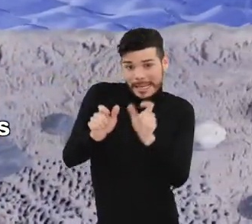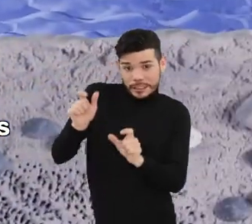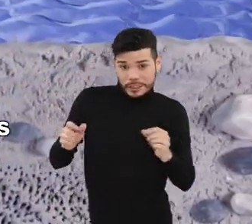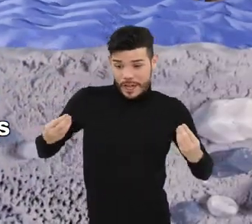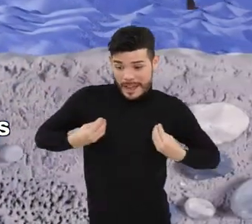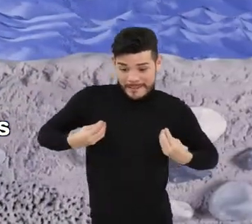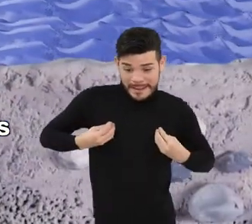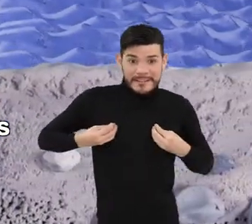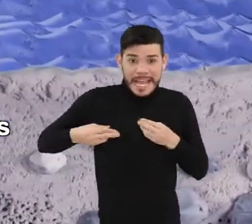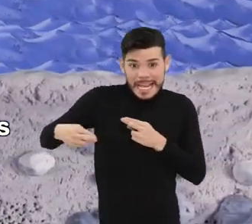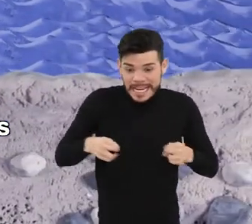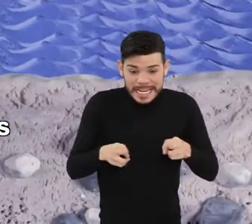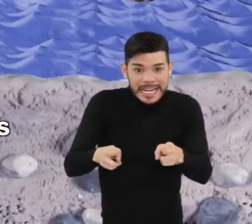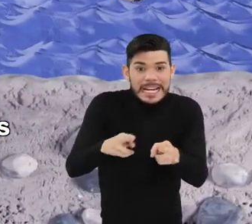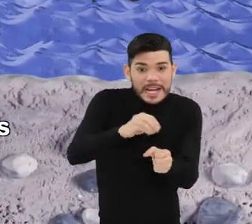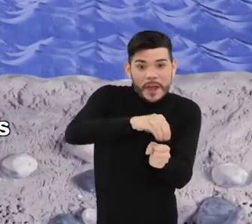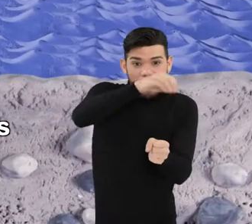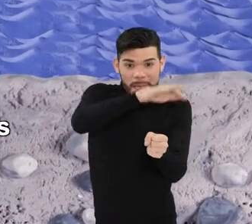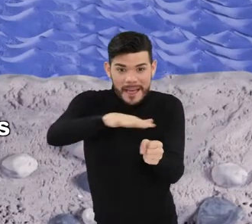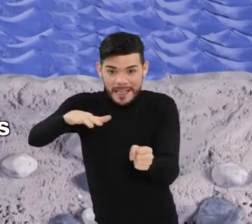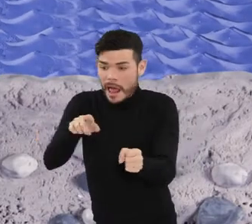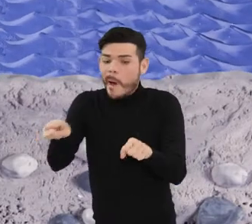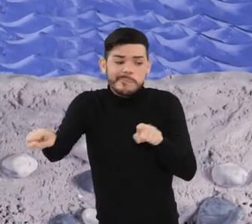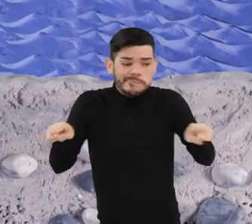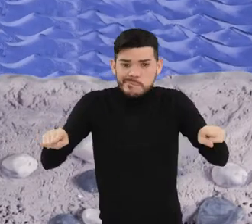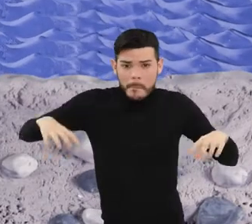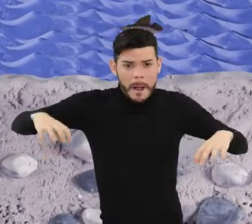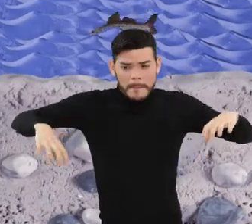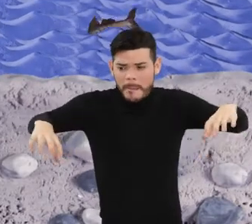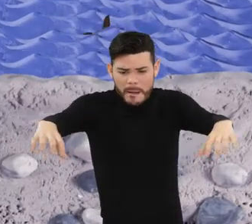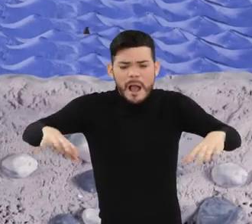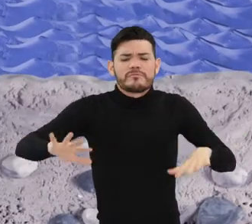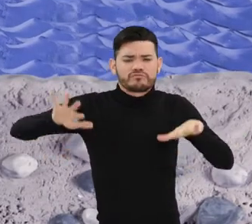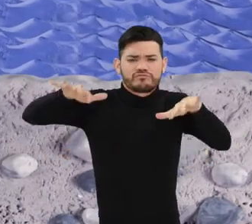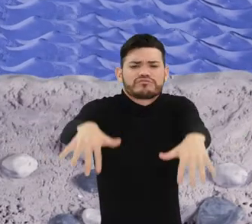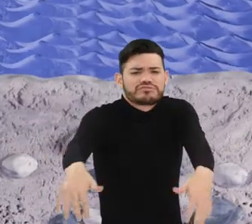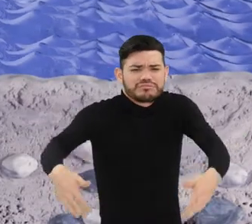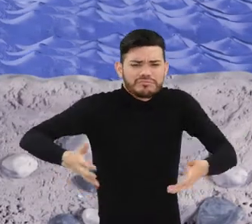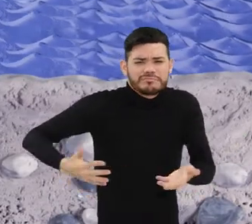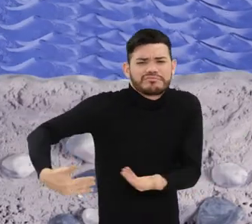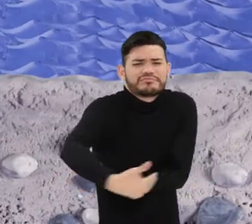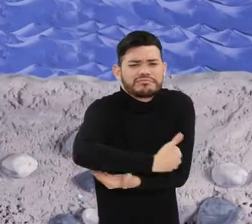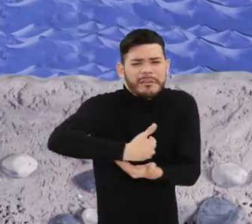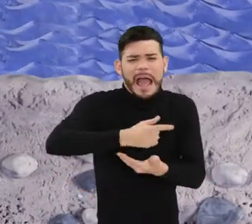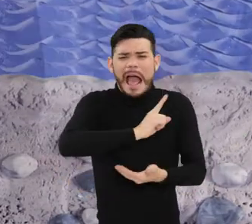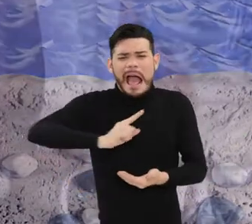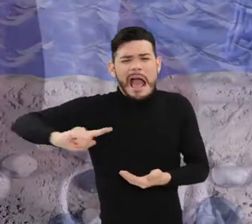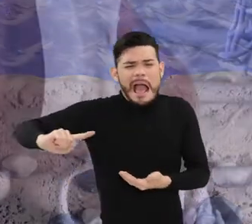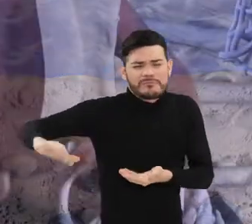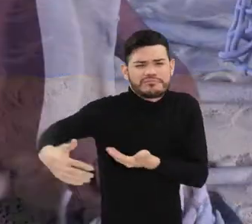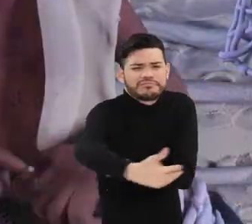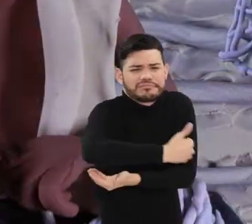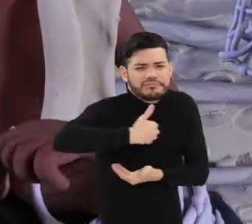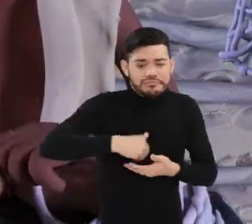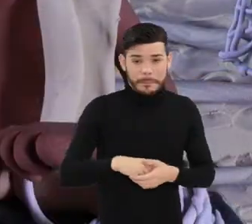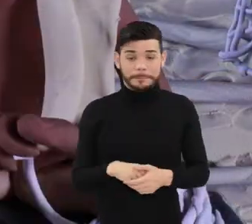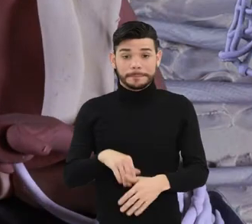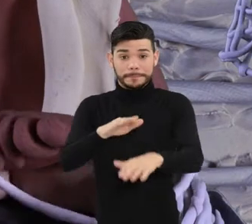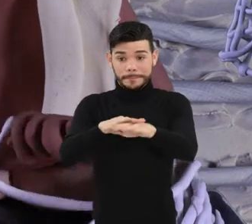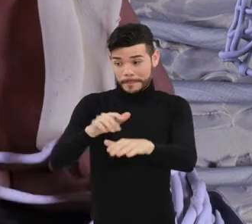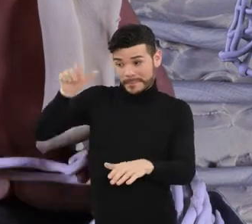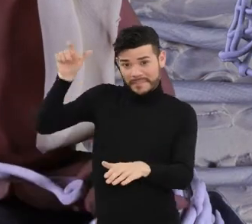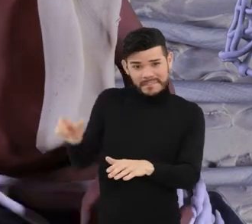pescados por los pobladores de las riberas del río Magdalena desde hace cientos de años. El pescador